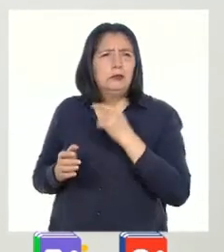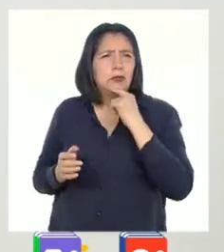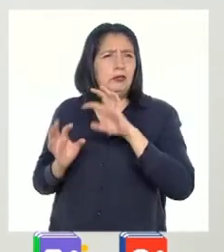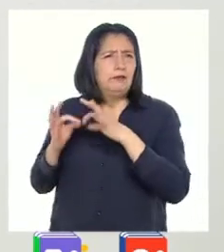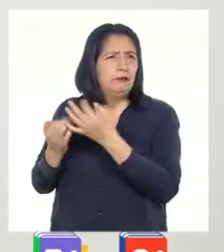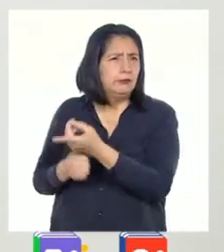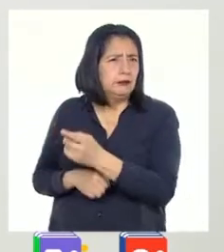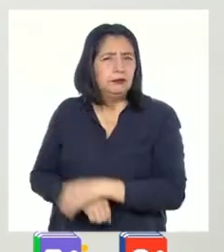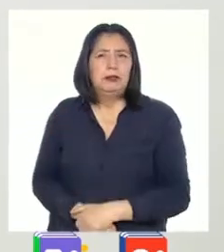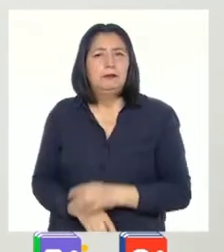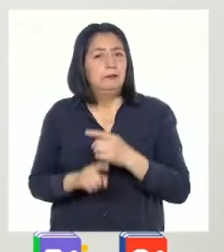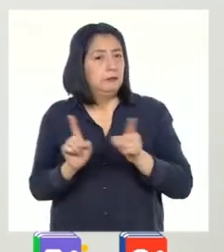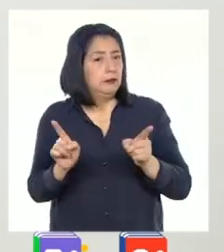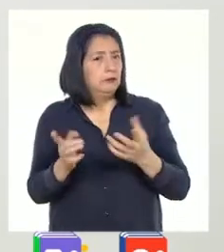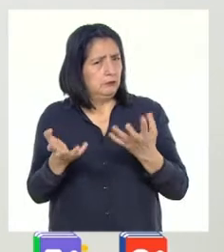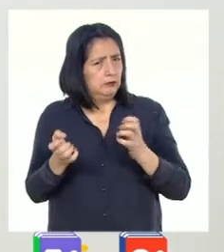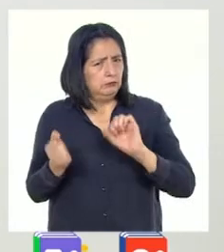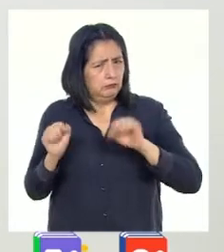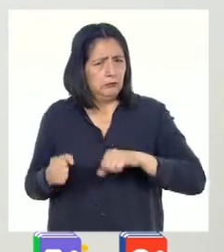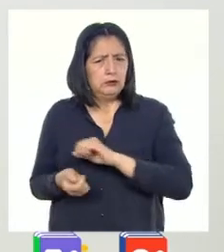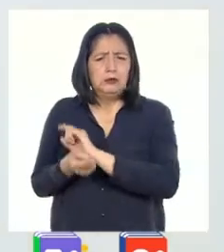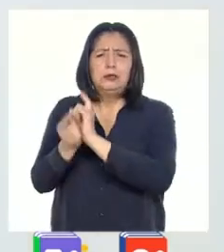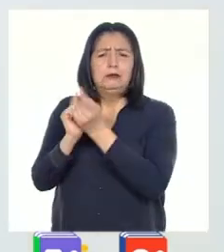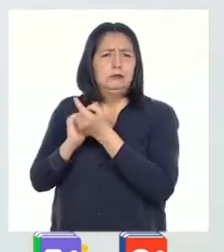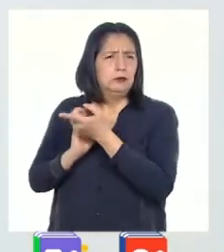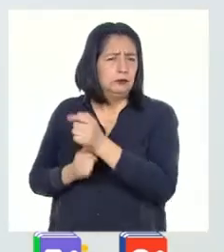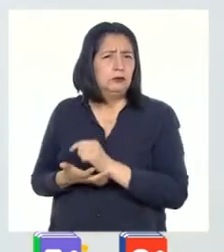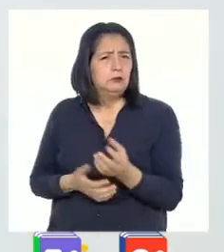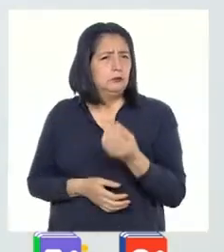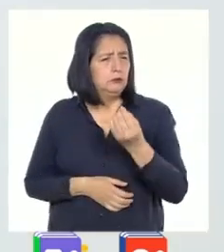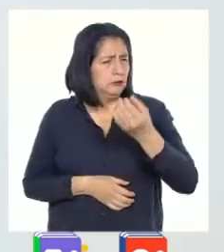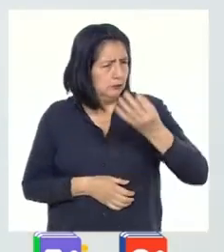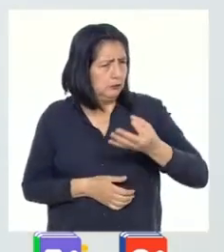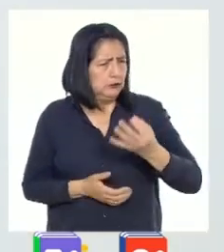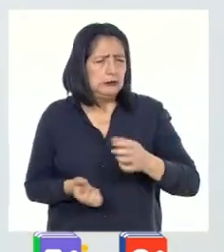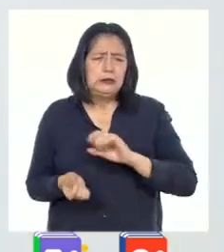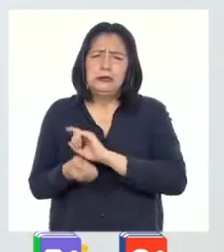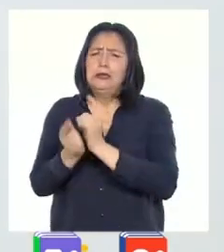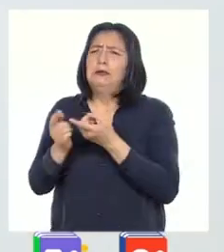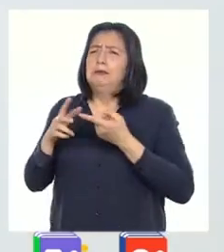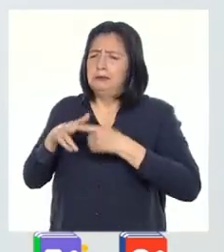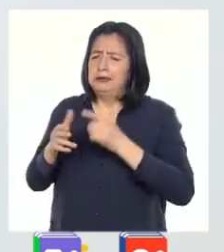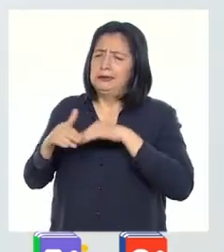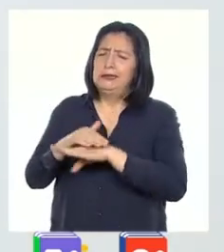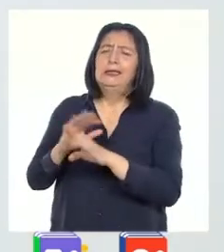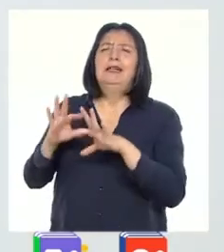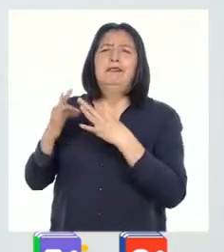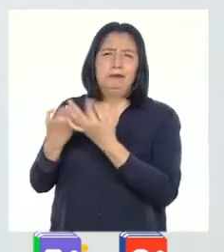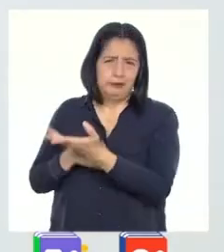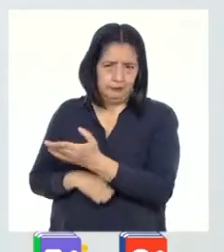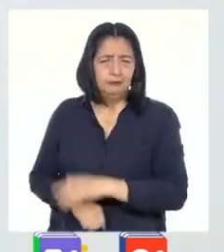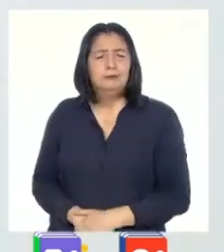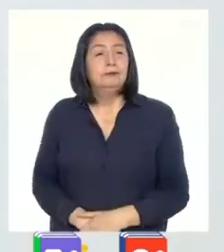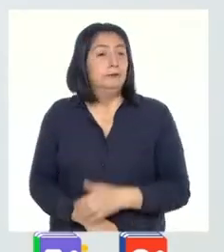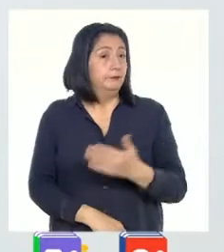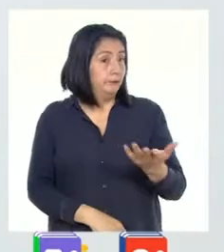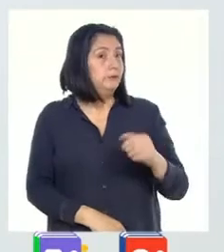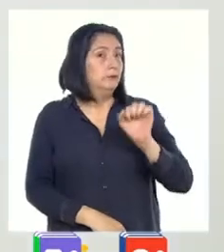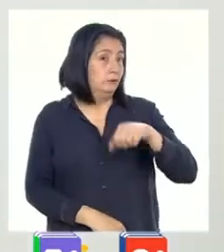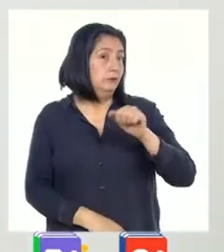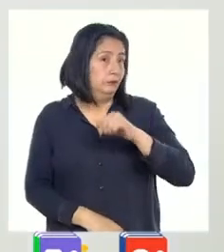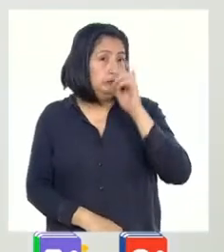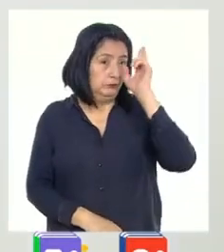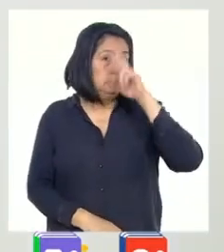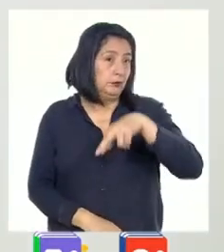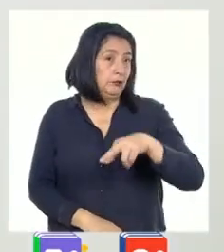familias. Pero querían cambiar esta situación porque los verdaderos cambios empiezan desde casa. Y tienen mucha razón.